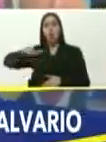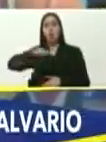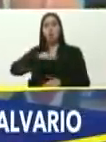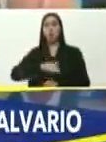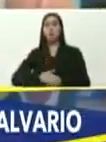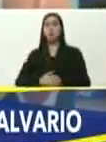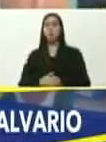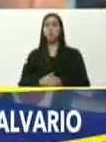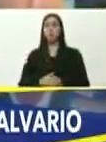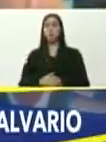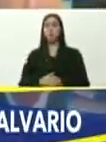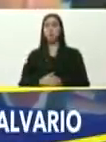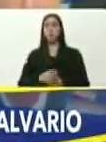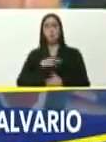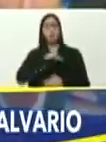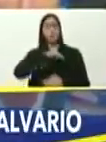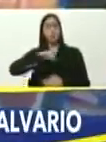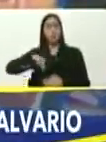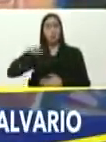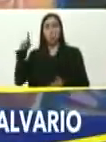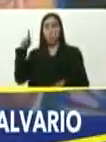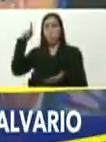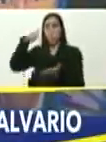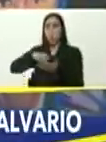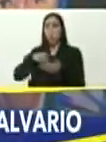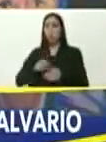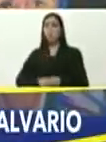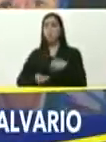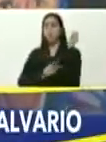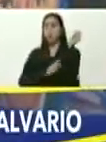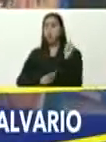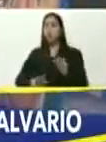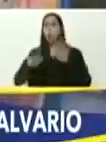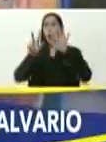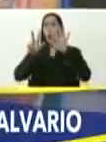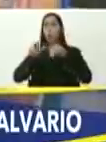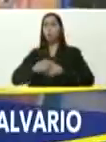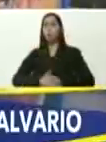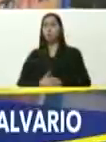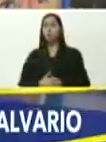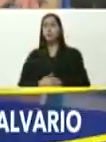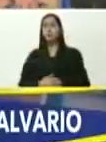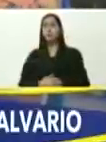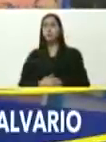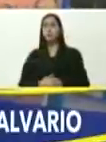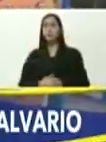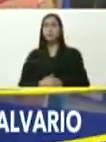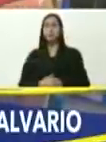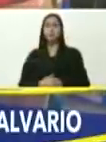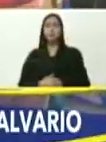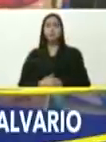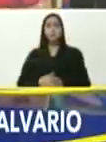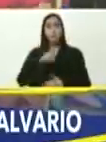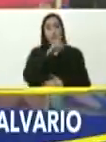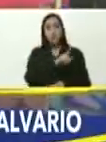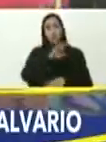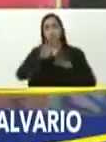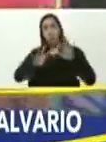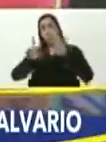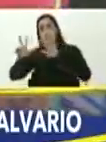este, aquí estamos, estas ocho parroquias, donde el cual le llevo, 198,